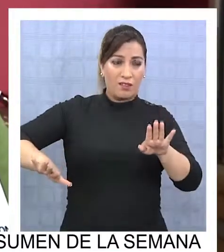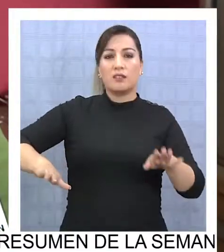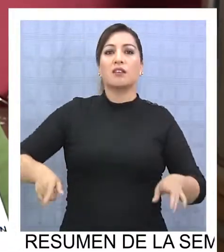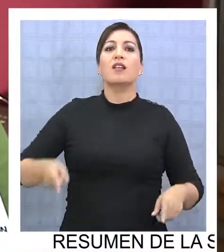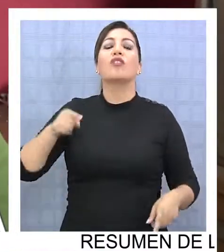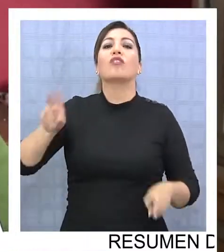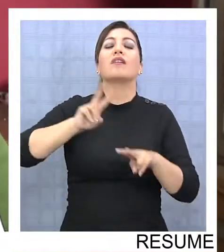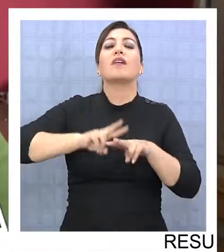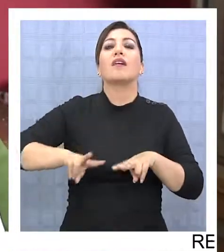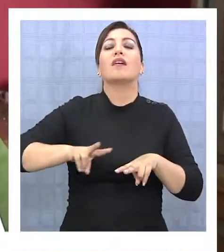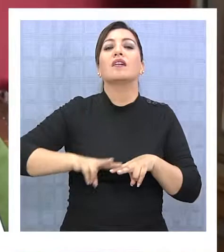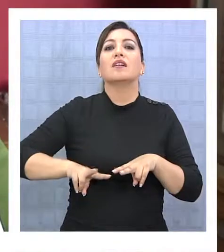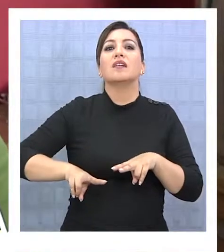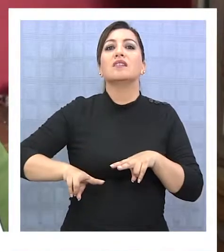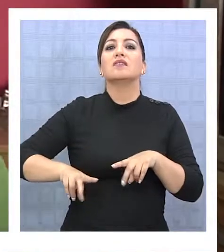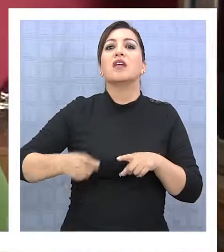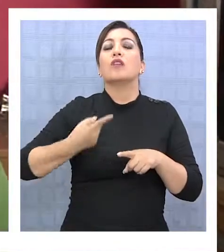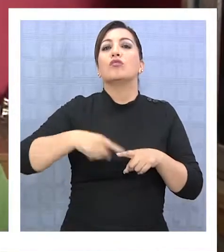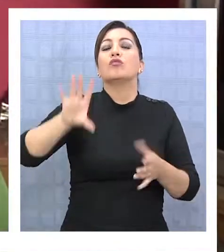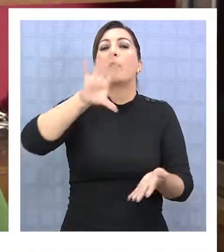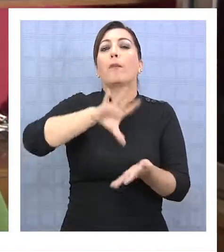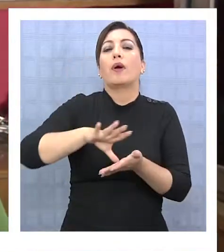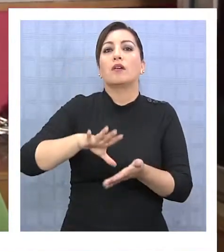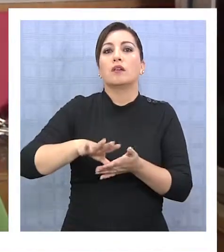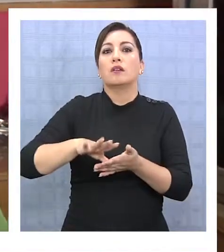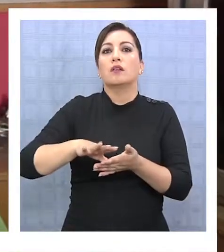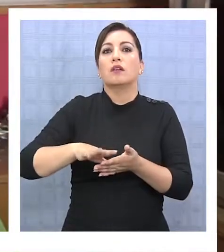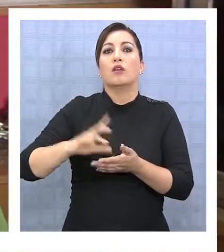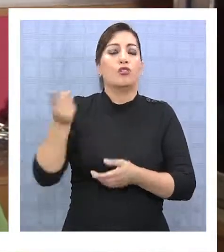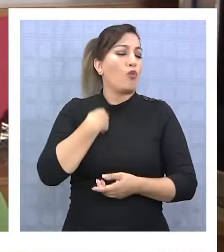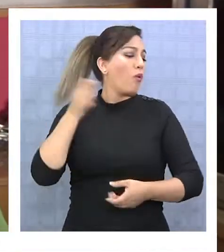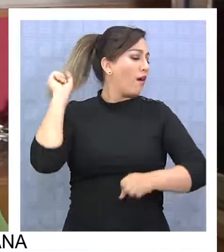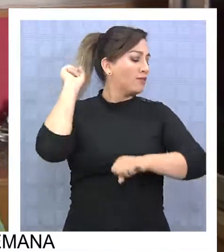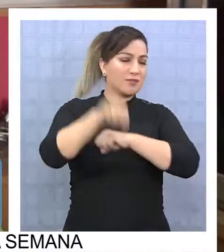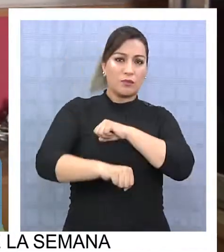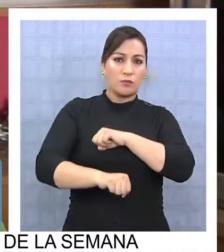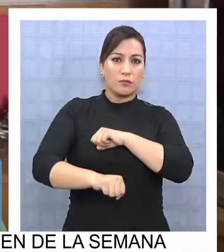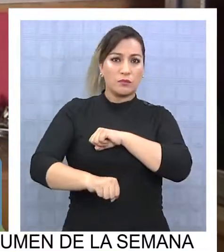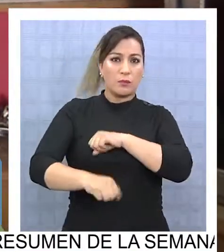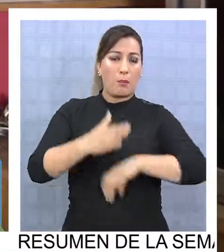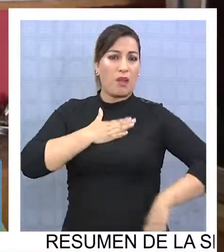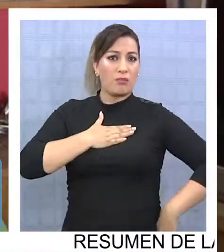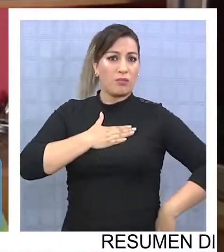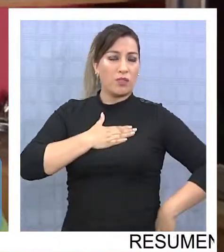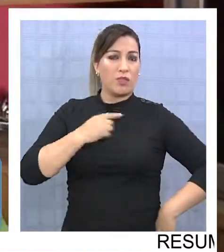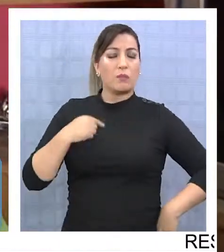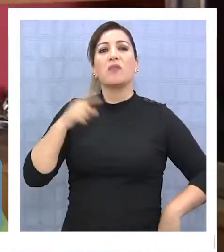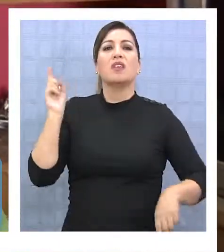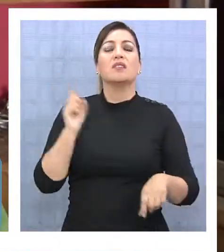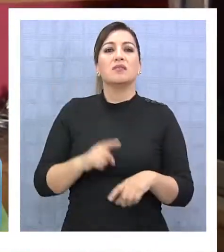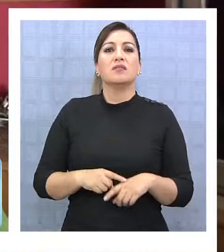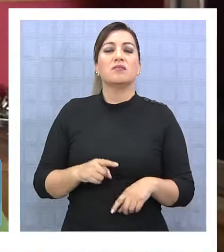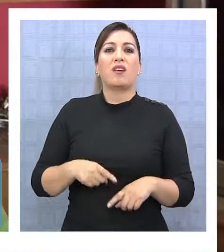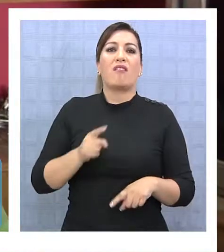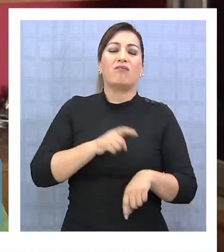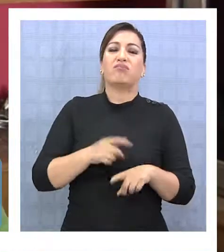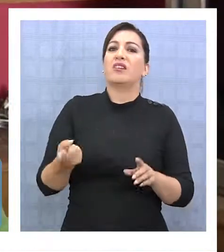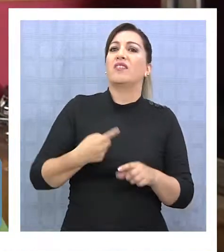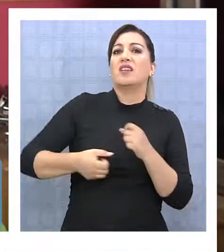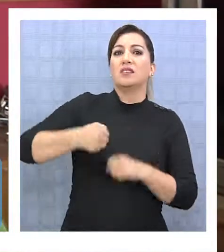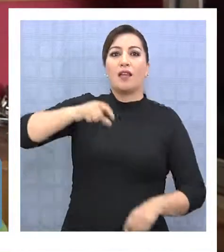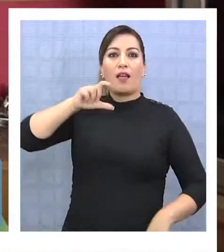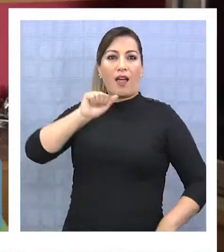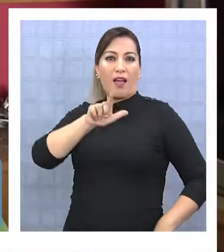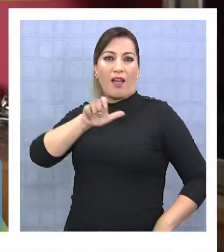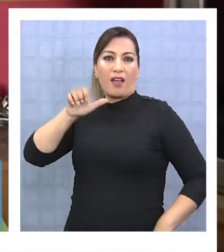es la injerencia en los asuntos internos de otro país. Inaceptable para mí eso. Yo puedo, en el tiempo del señor Allende, que